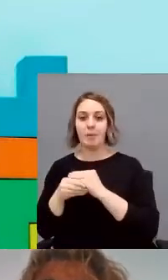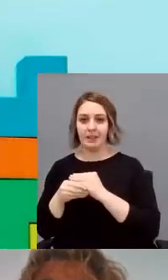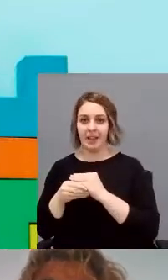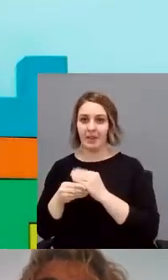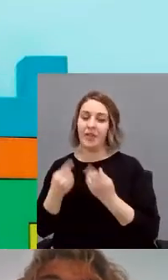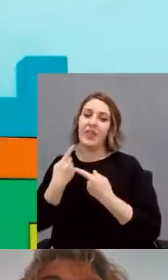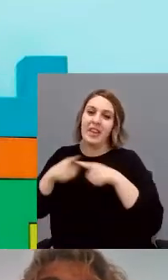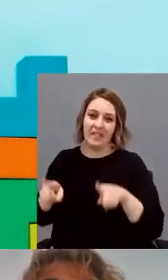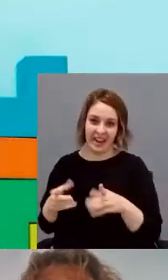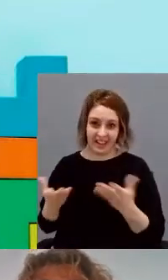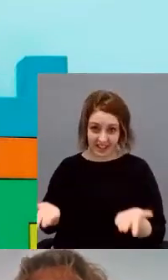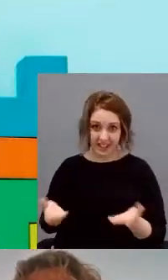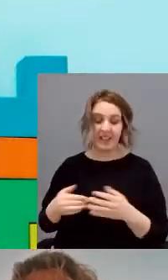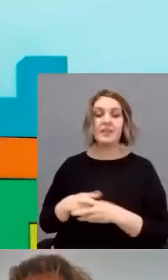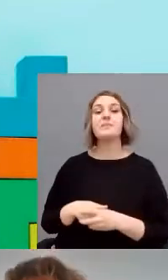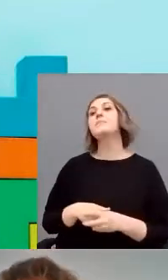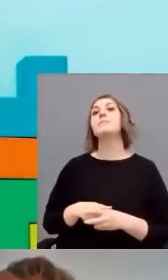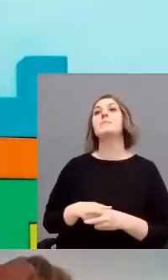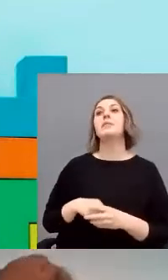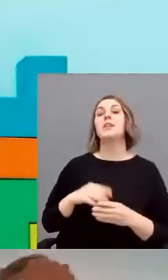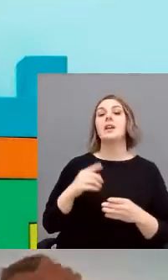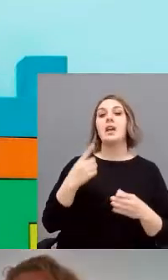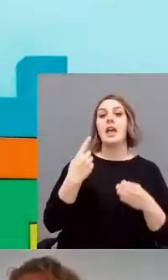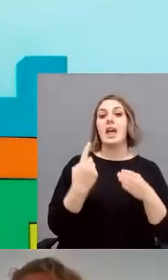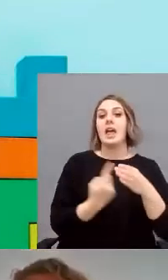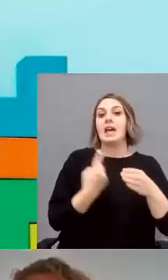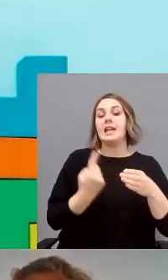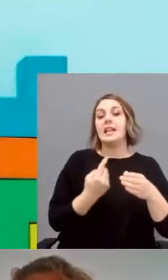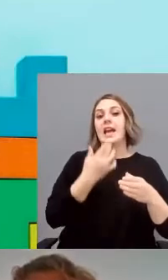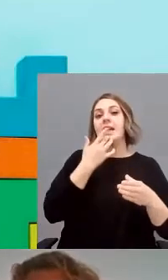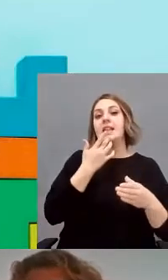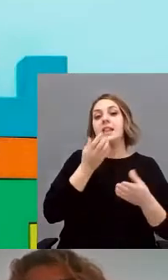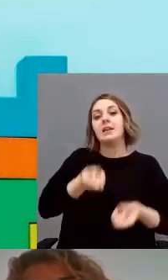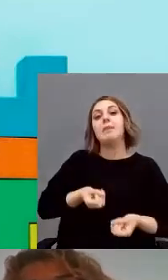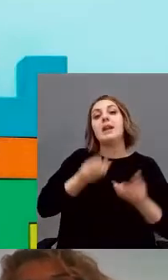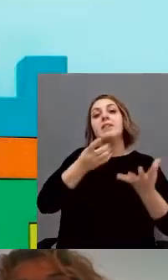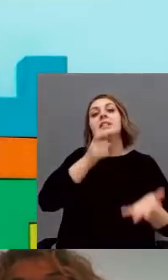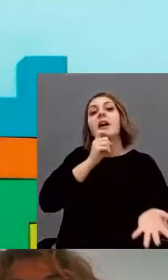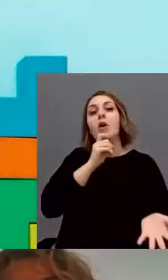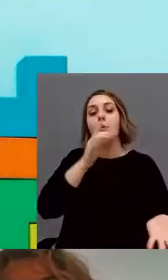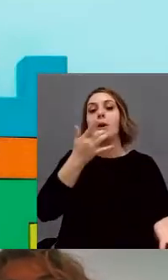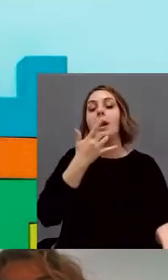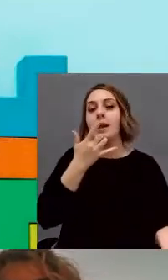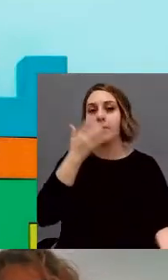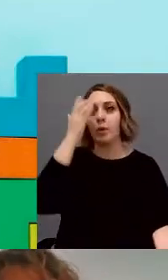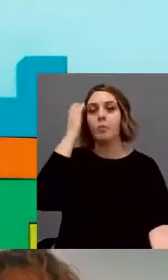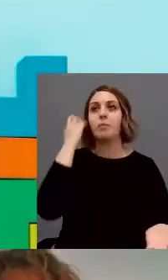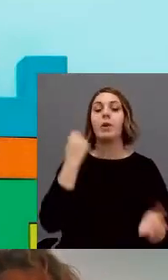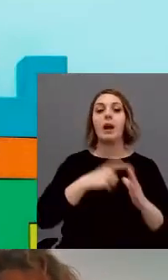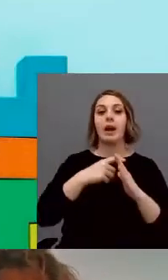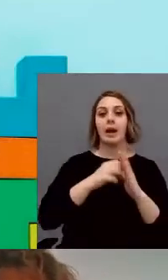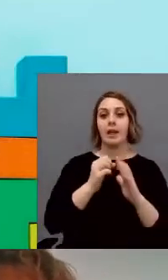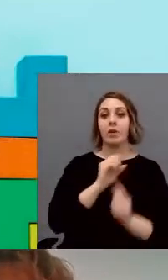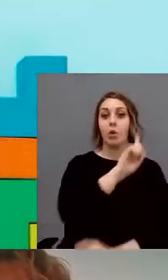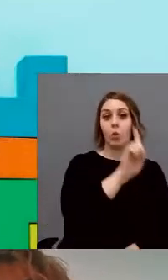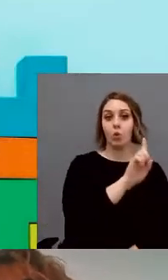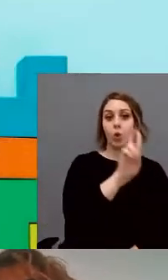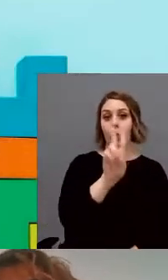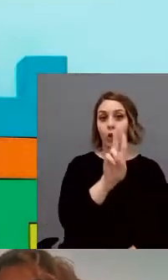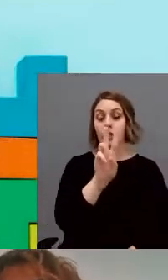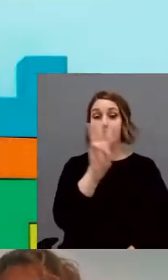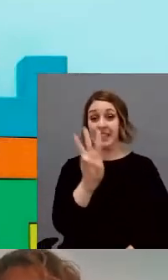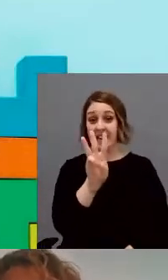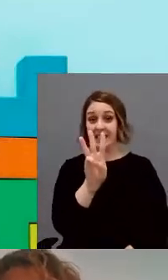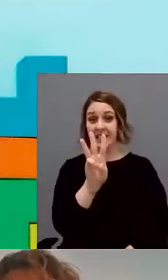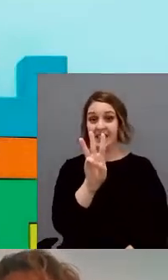El grado del TEA también influye en cómo se manifiesta el trastorno del espectro del autismo, porque el grado es grado 1, grado 2 o